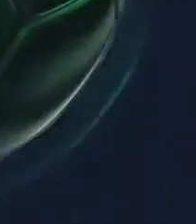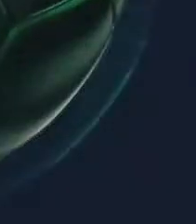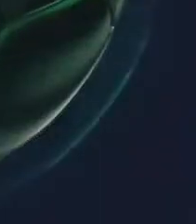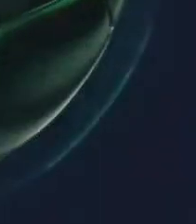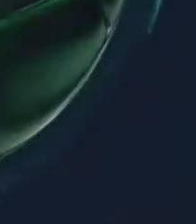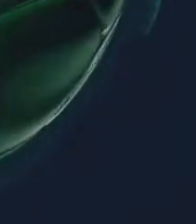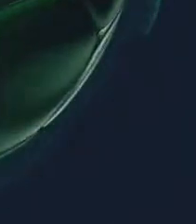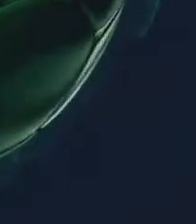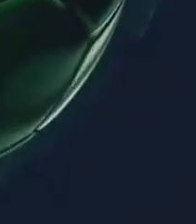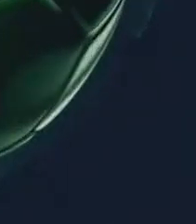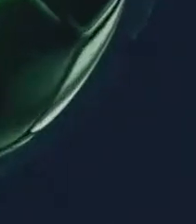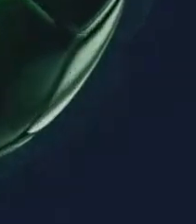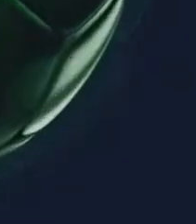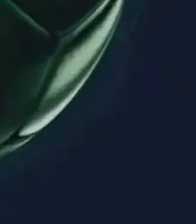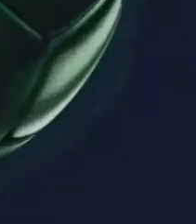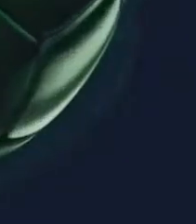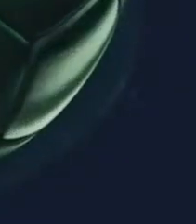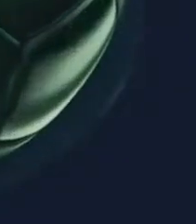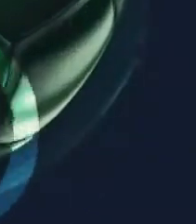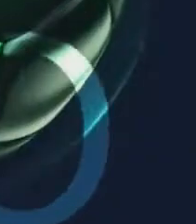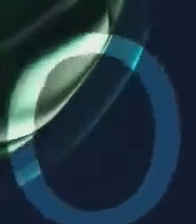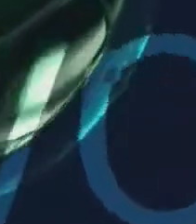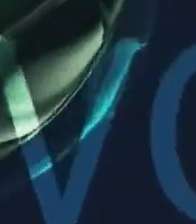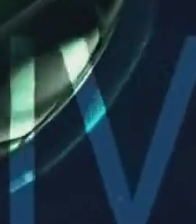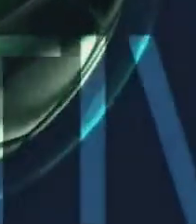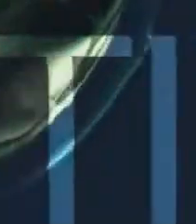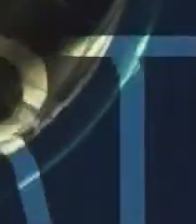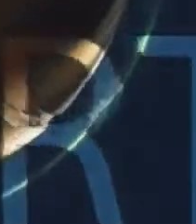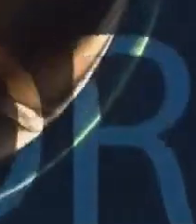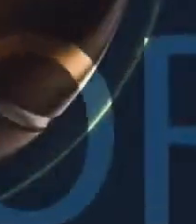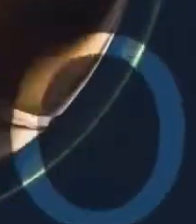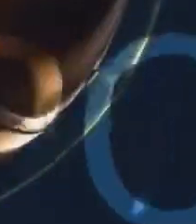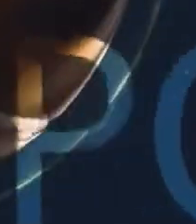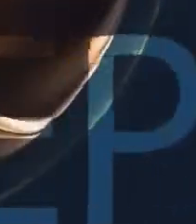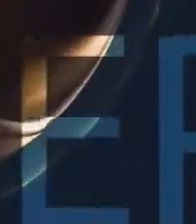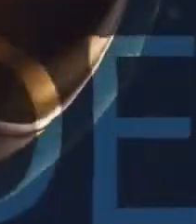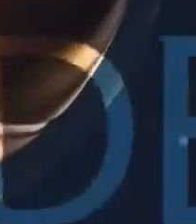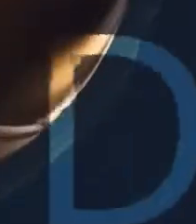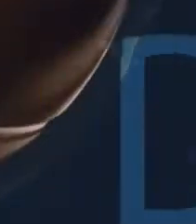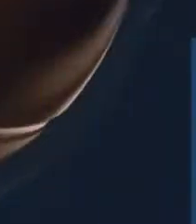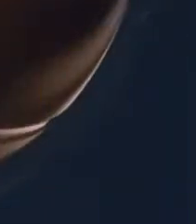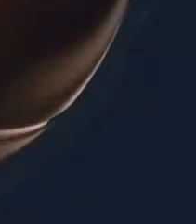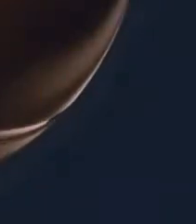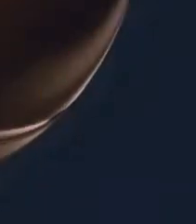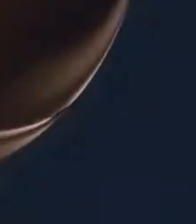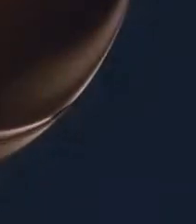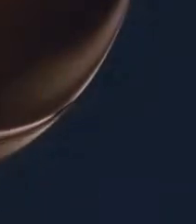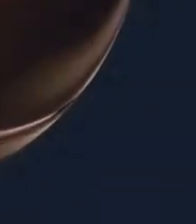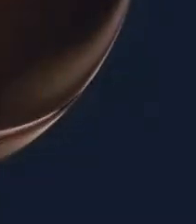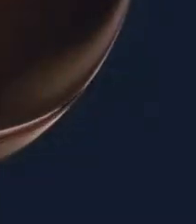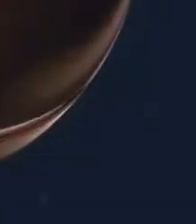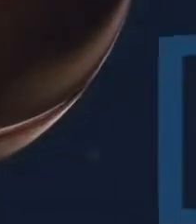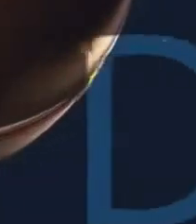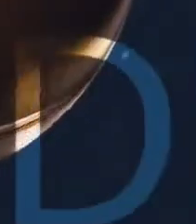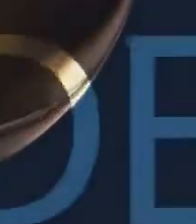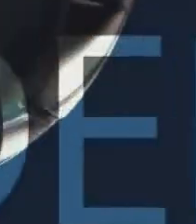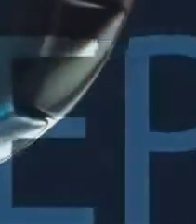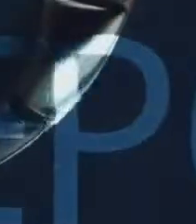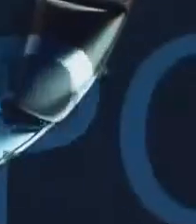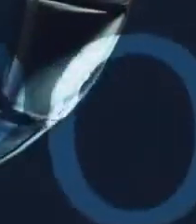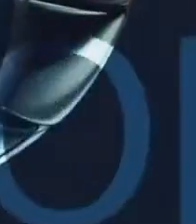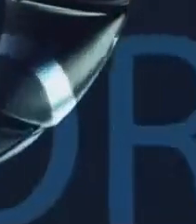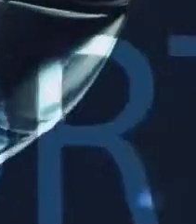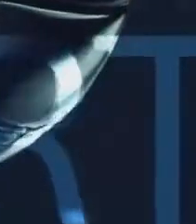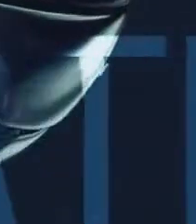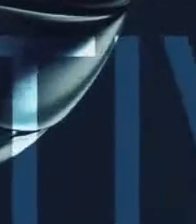técnico y los jugadores Mientras tanto la Federación Peruana de Fútbol Se comunicó con el Inter de Porto Alegre Para